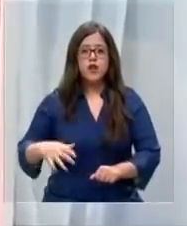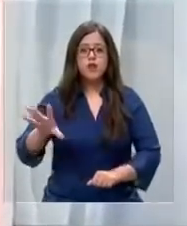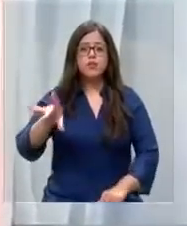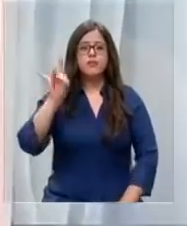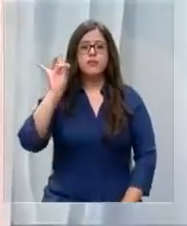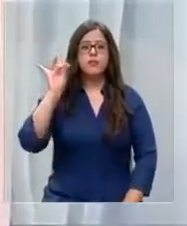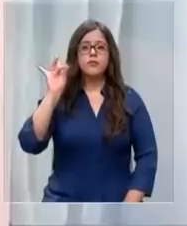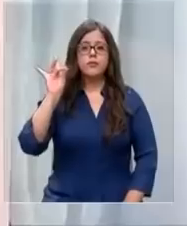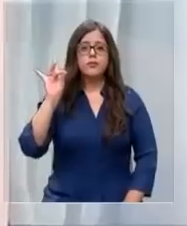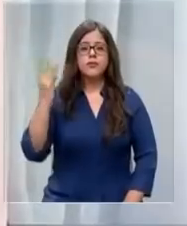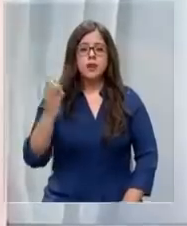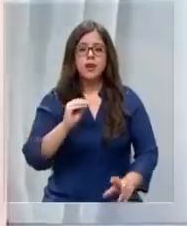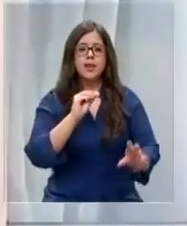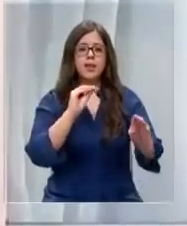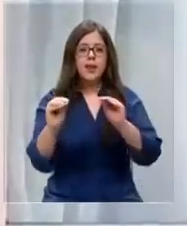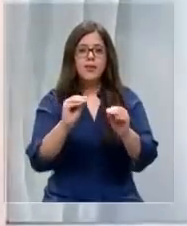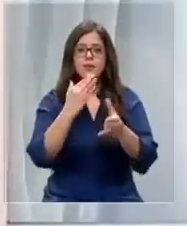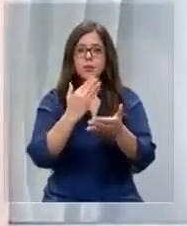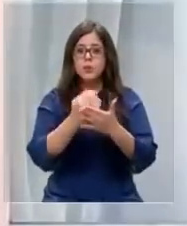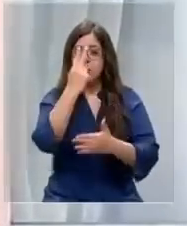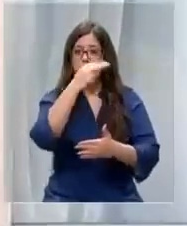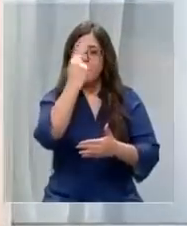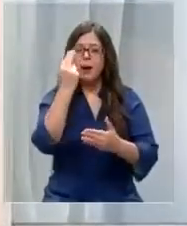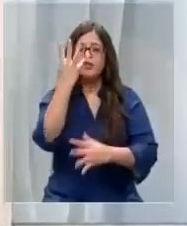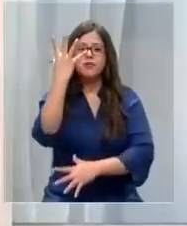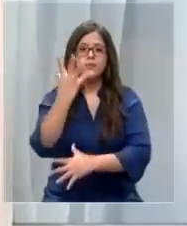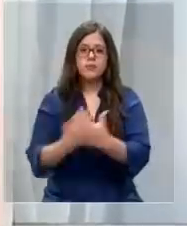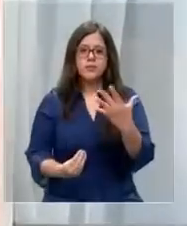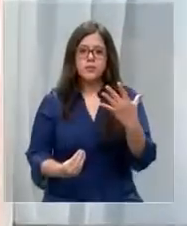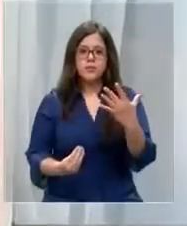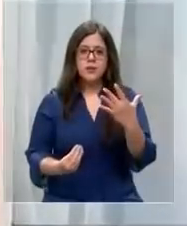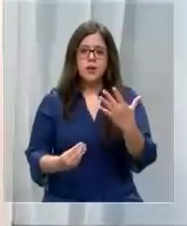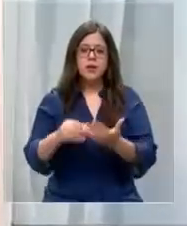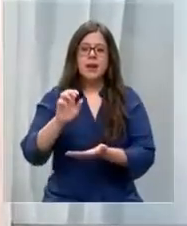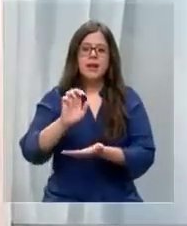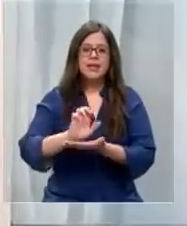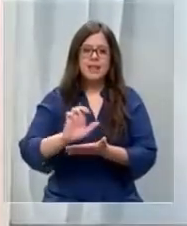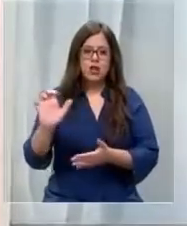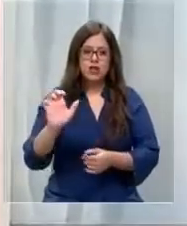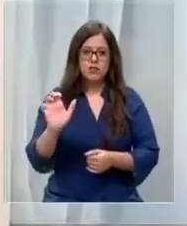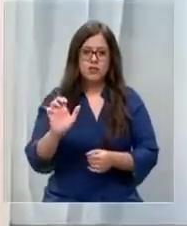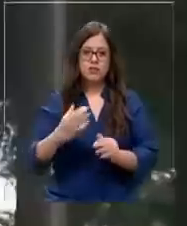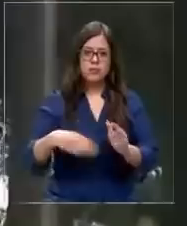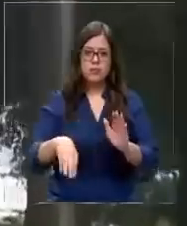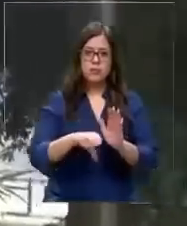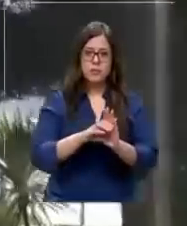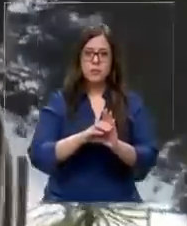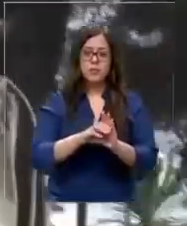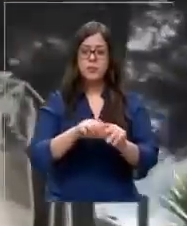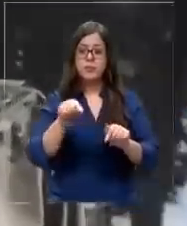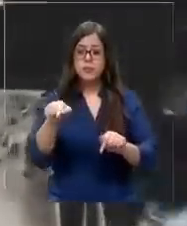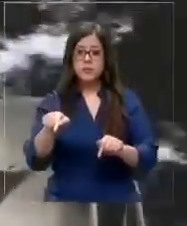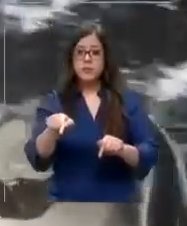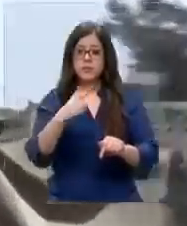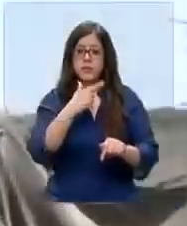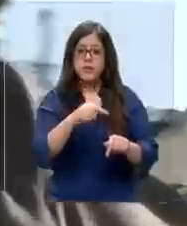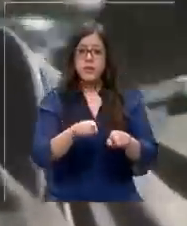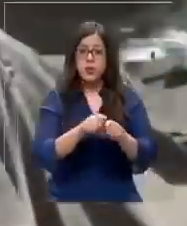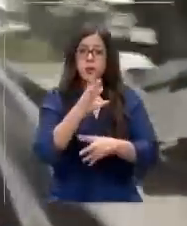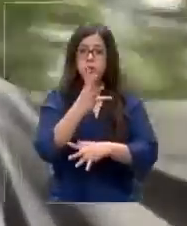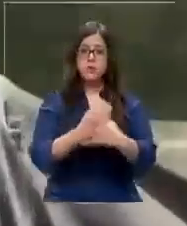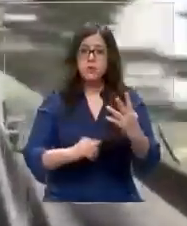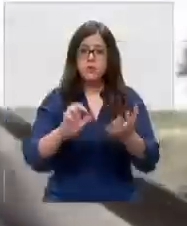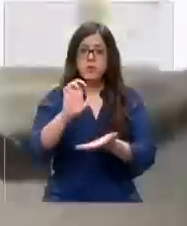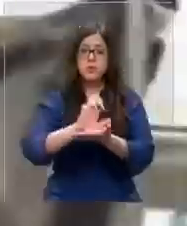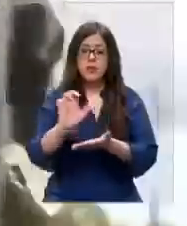electo haya anunciado que en marzo pondrá fin al estado de excepción constitucional. Él quiere terminar con la medida